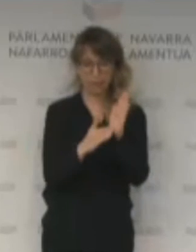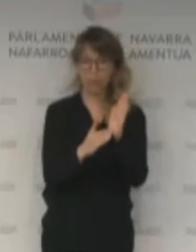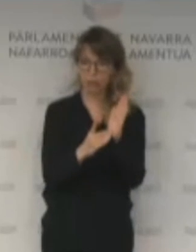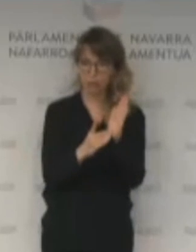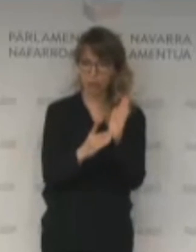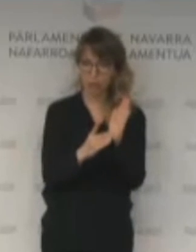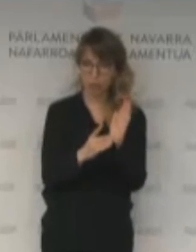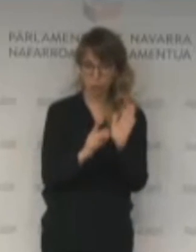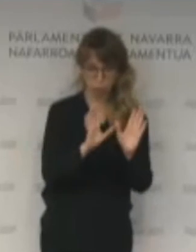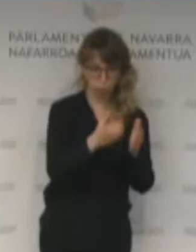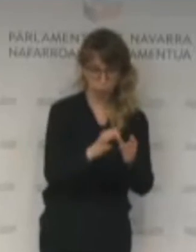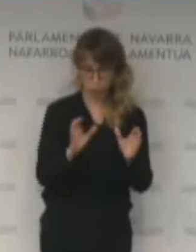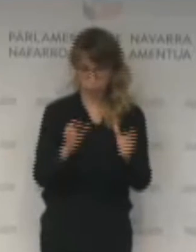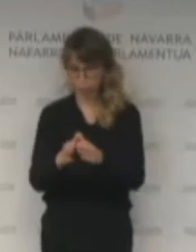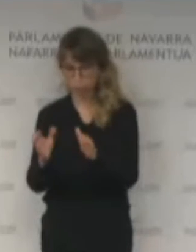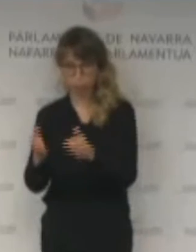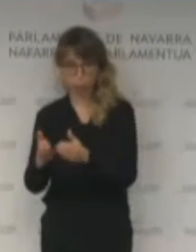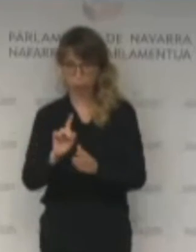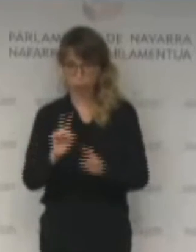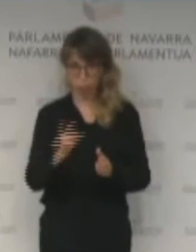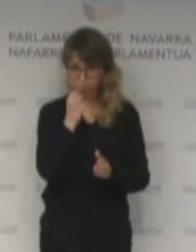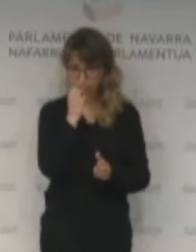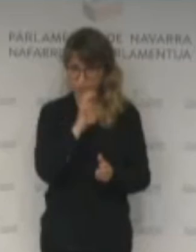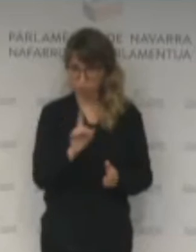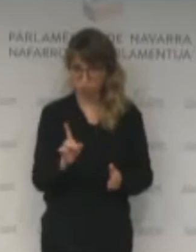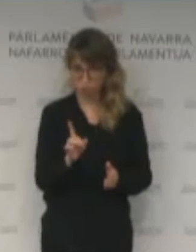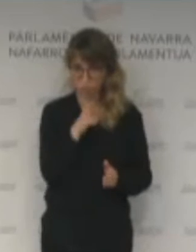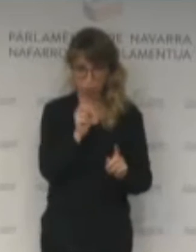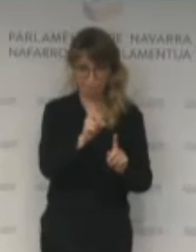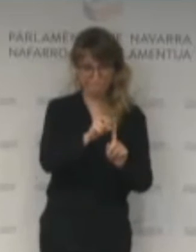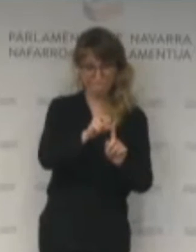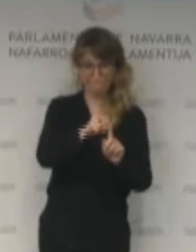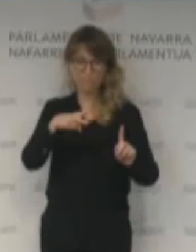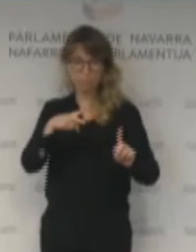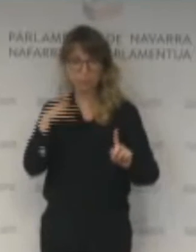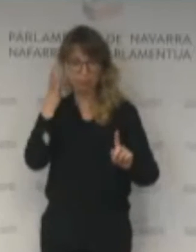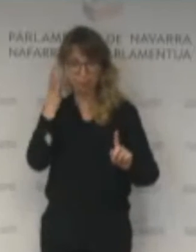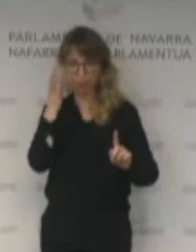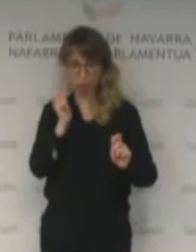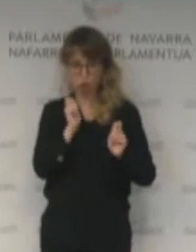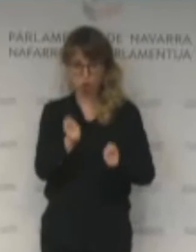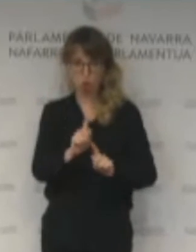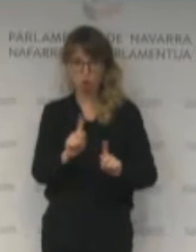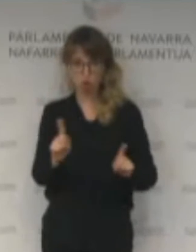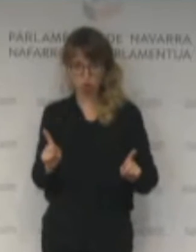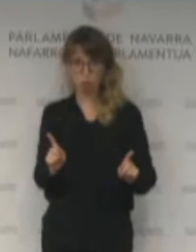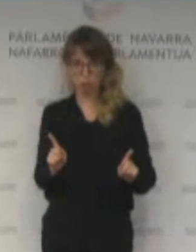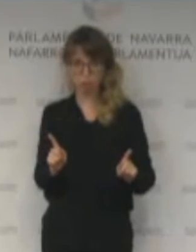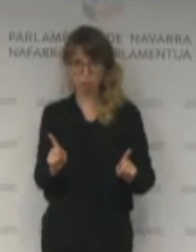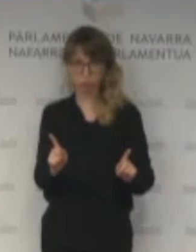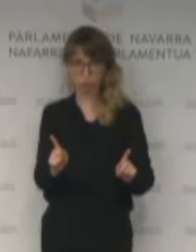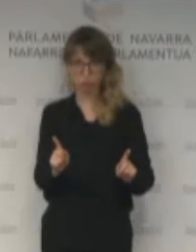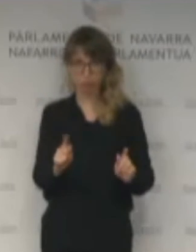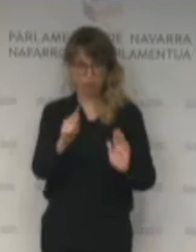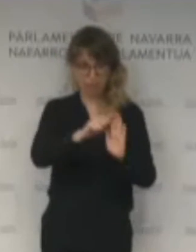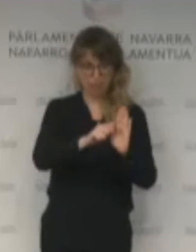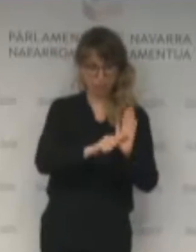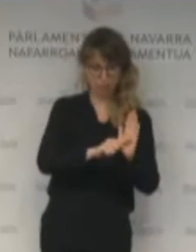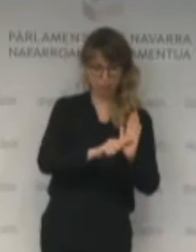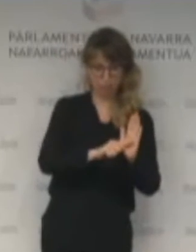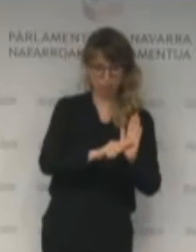todo lo bien que corresponde, que no aplicamos perspectiva de género donde corresponde y que estamos tomando las medidas igual